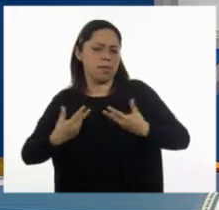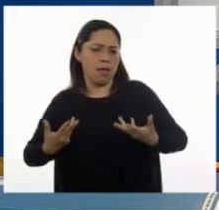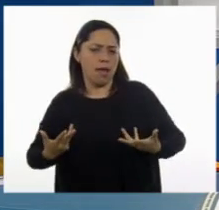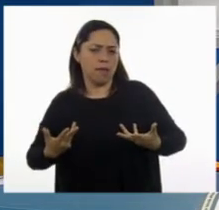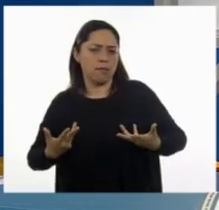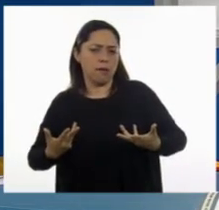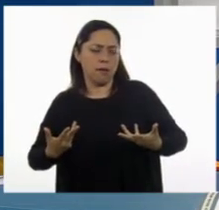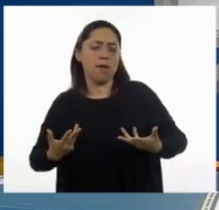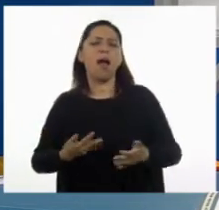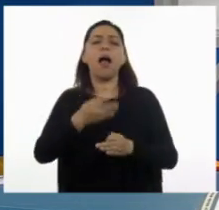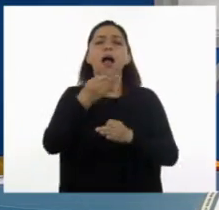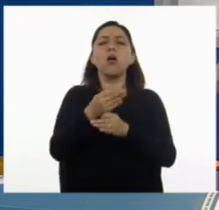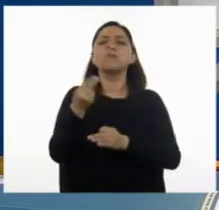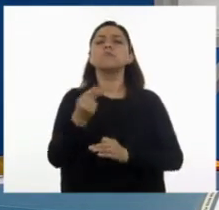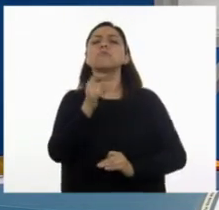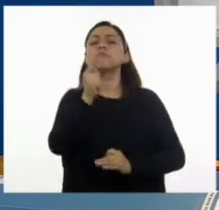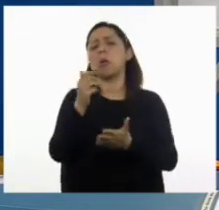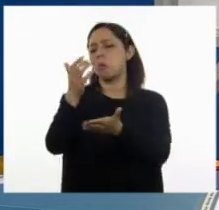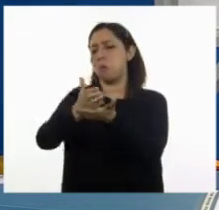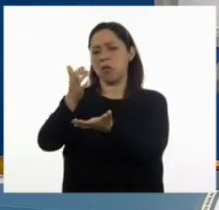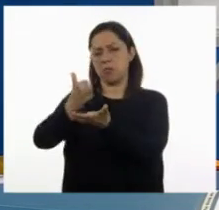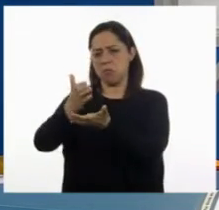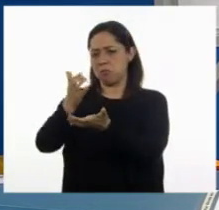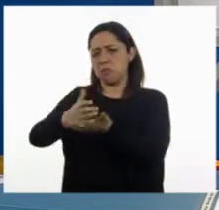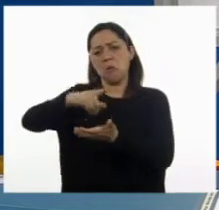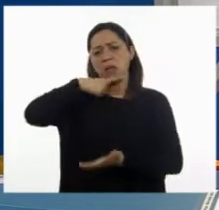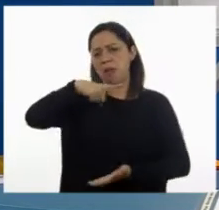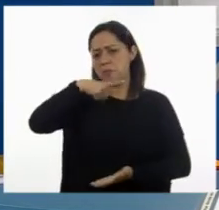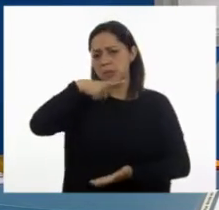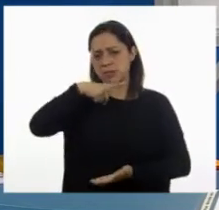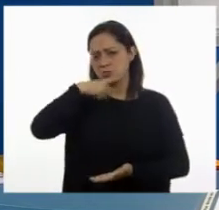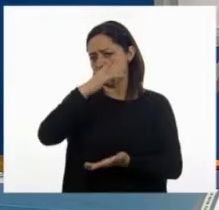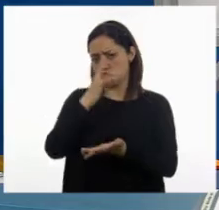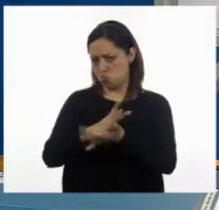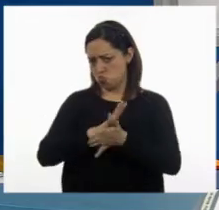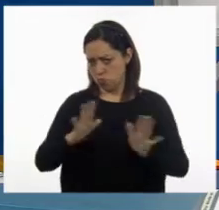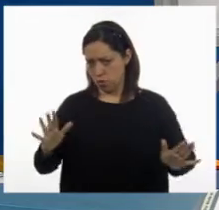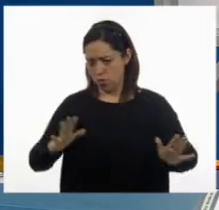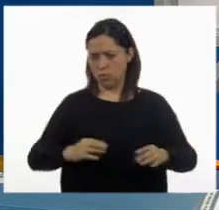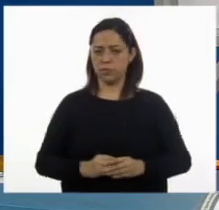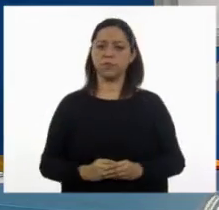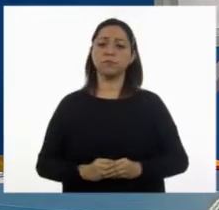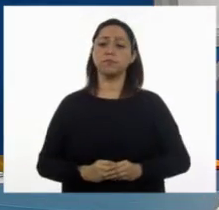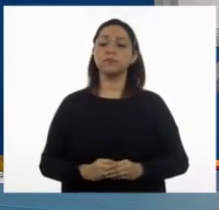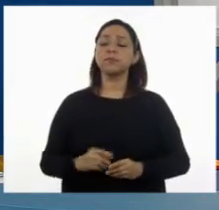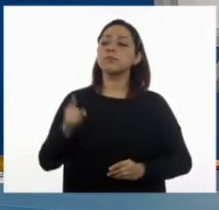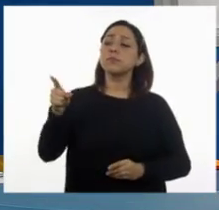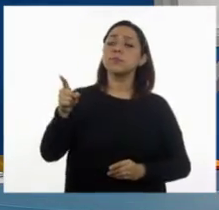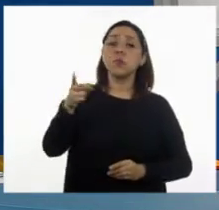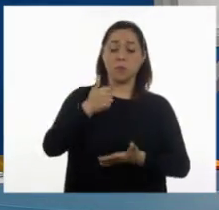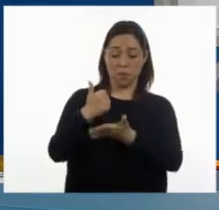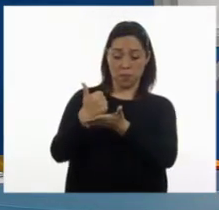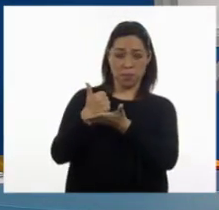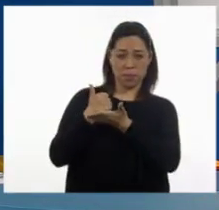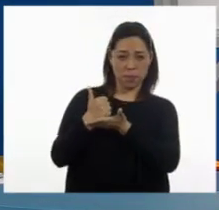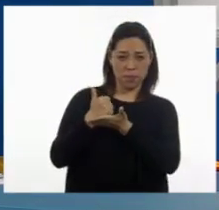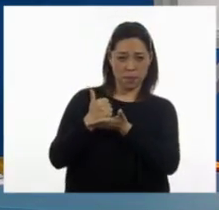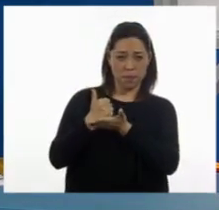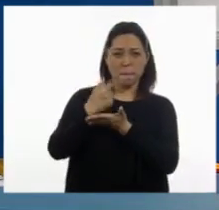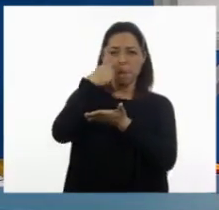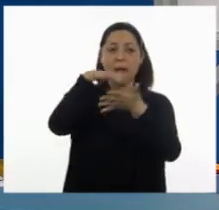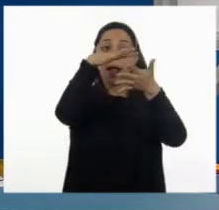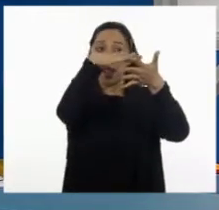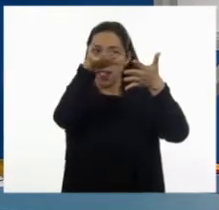necesitaremos nuestro cuaderno y el lápiz. María, si me pudieras apoyar para ir leyendo la consigna,